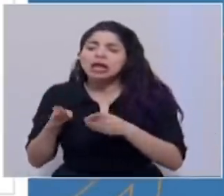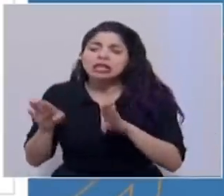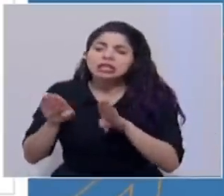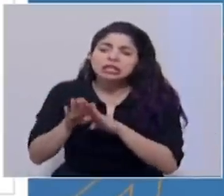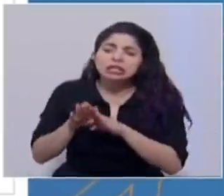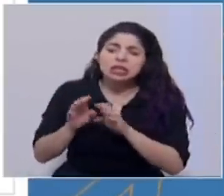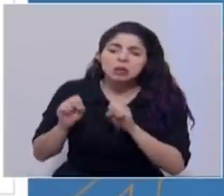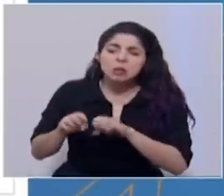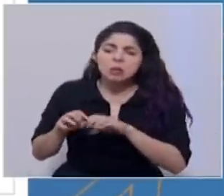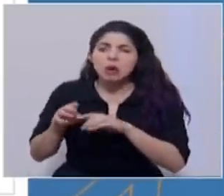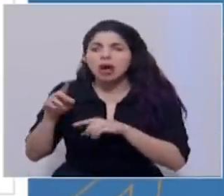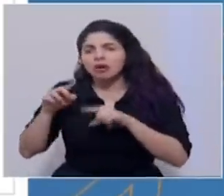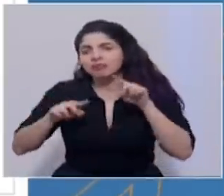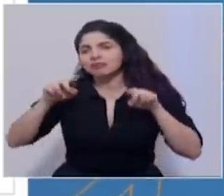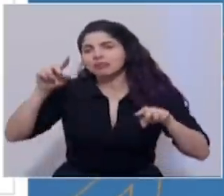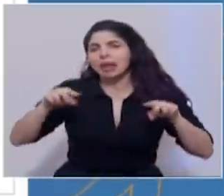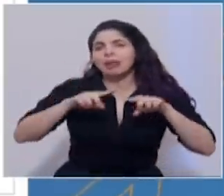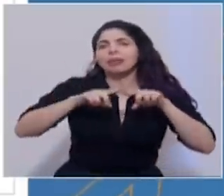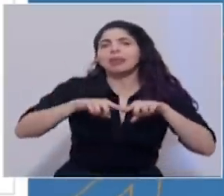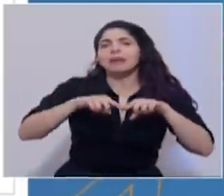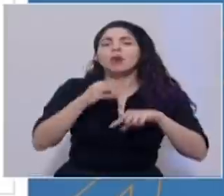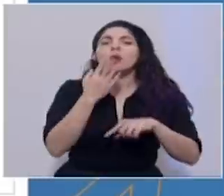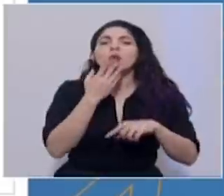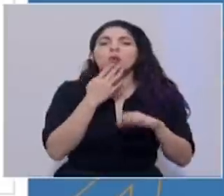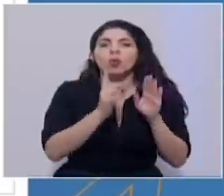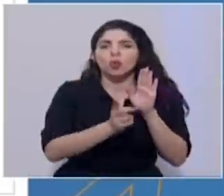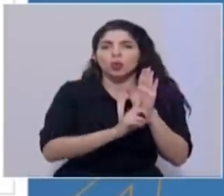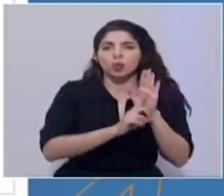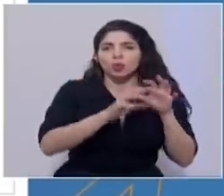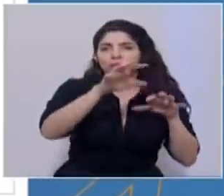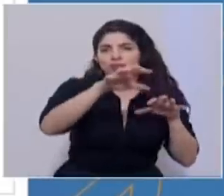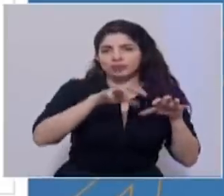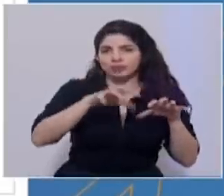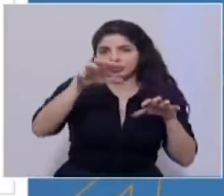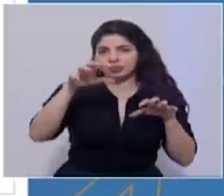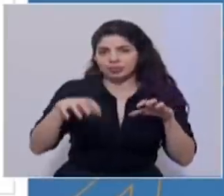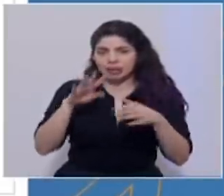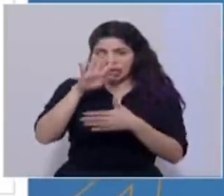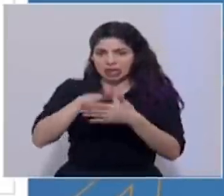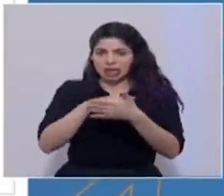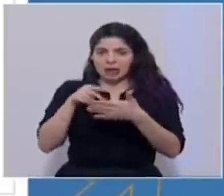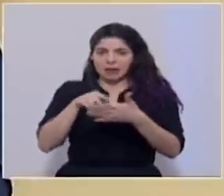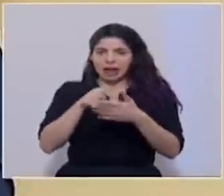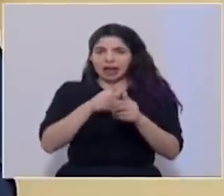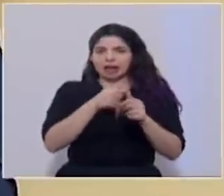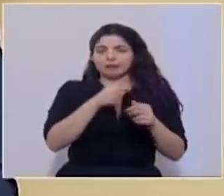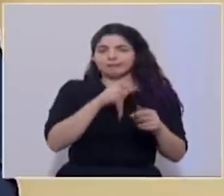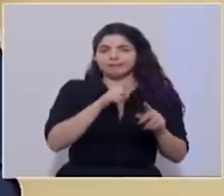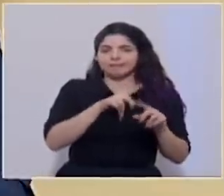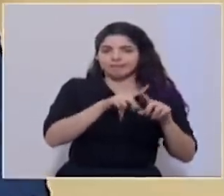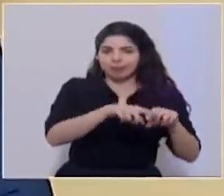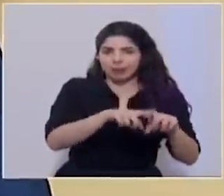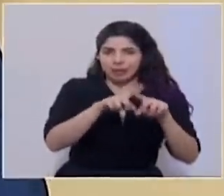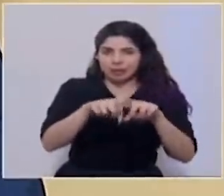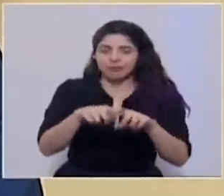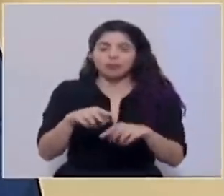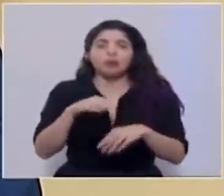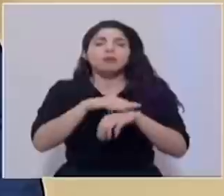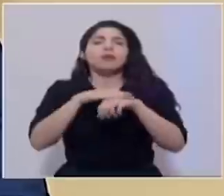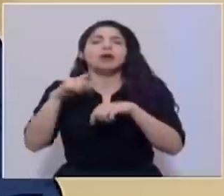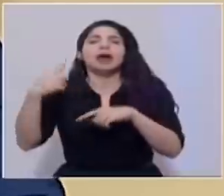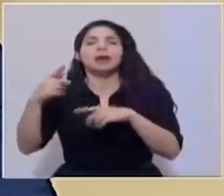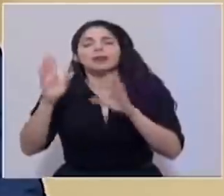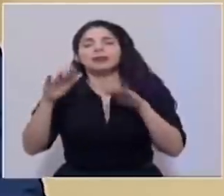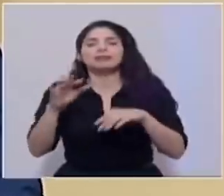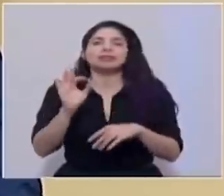la alerta que esté cada cantón. Esa, por favor, tal vez la que sigue para que también… Ok, está bien. Bueno,